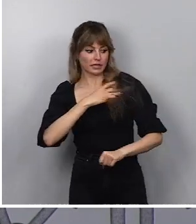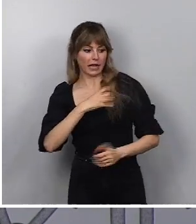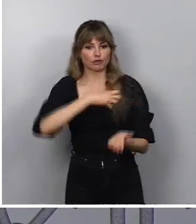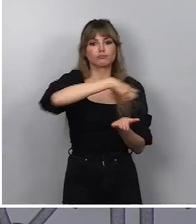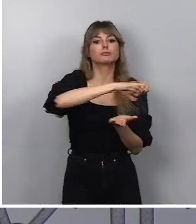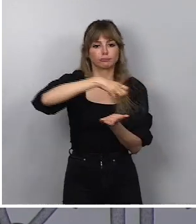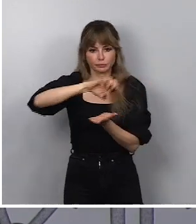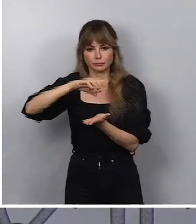que tenemos en nuestro país. video.